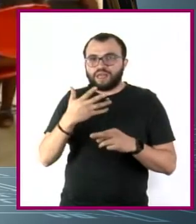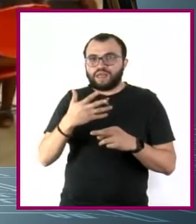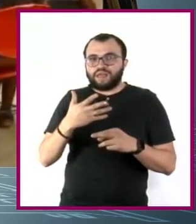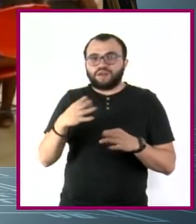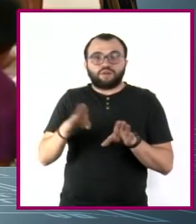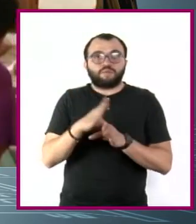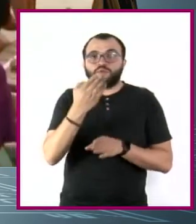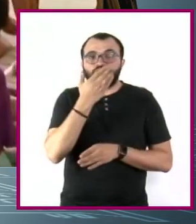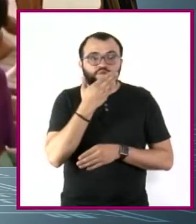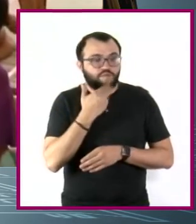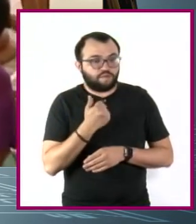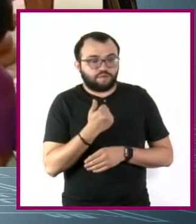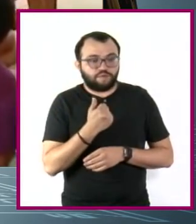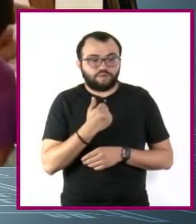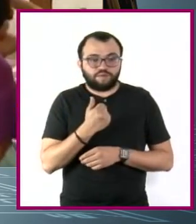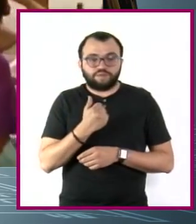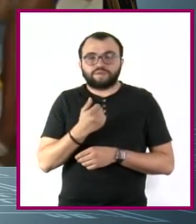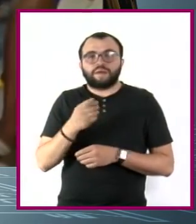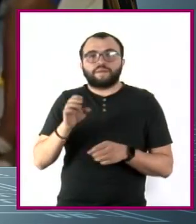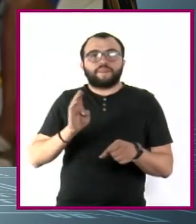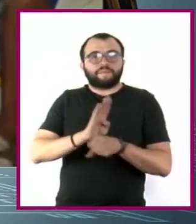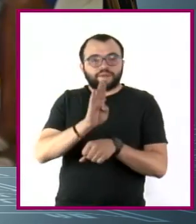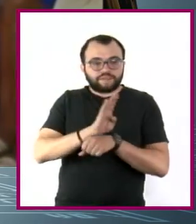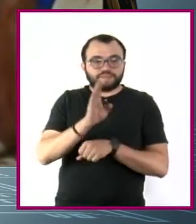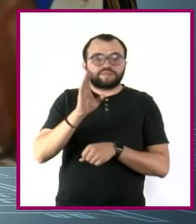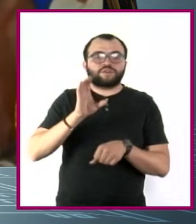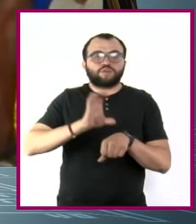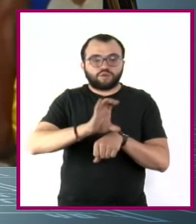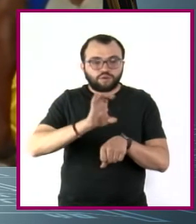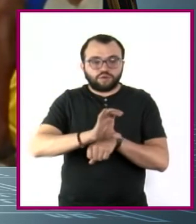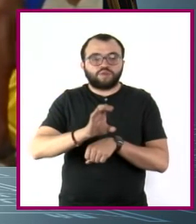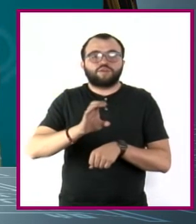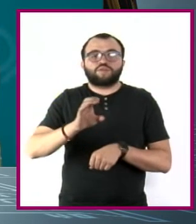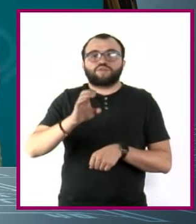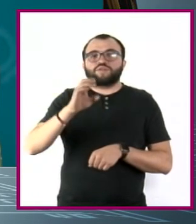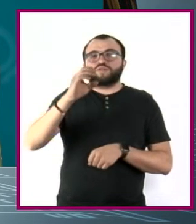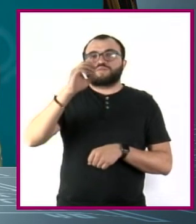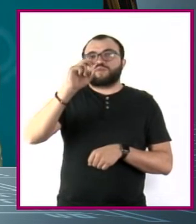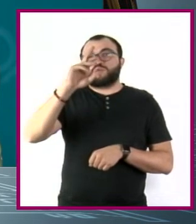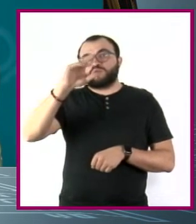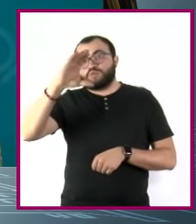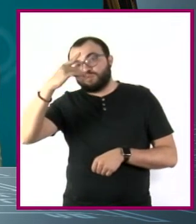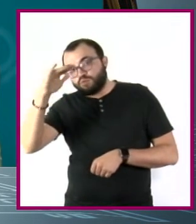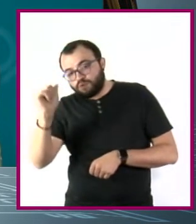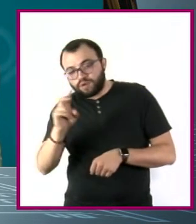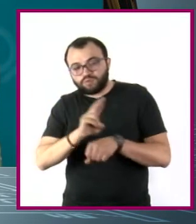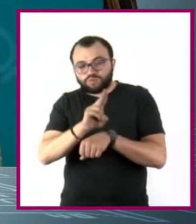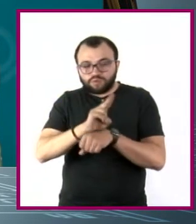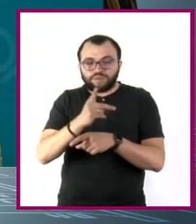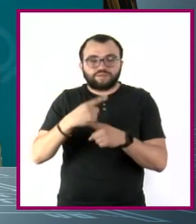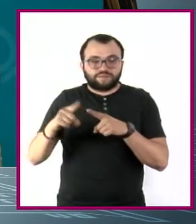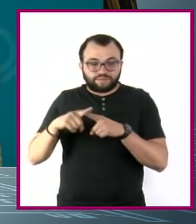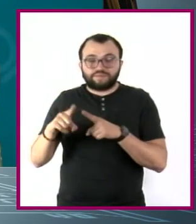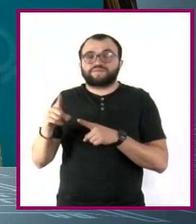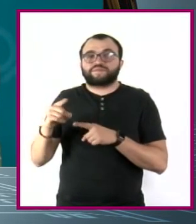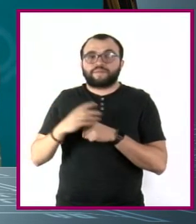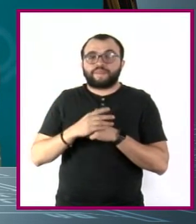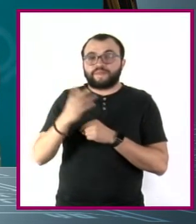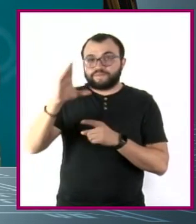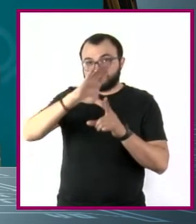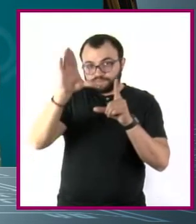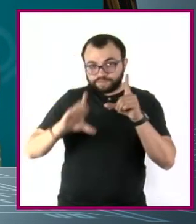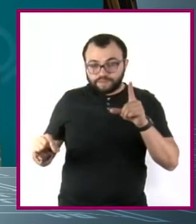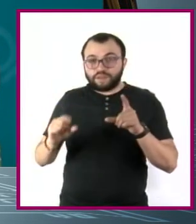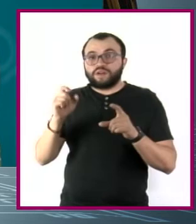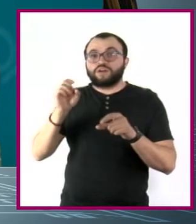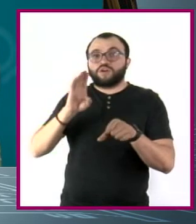no afrodescendiente, en Brasil, Colombia, Ecuador, Perú y Uruguay. La mayor tasa de pobreza entre las personas afrodescendientes fue